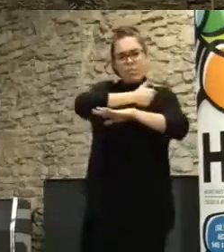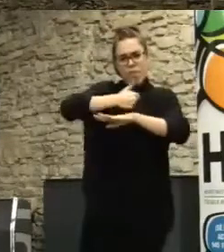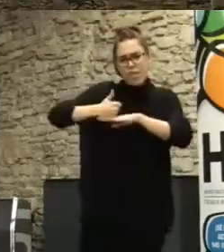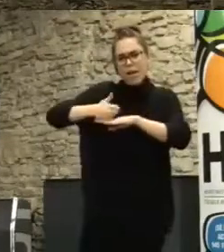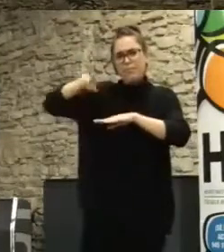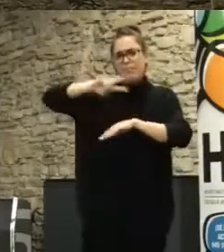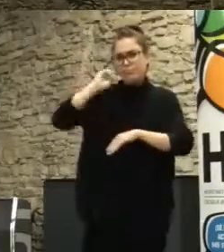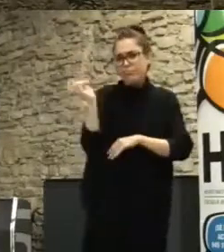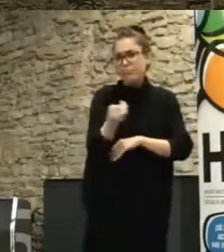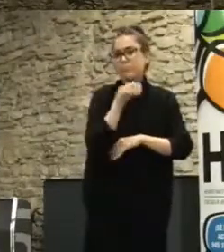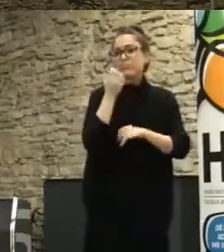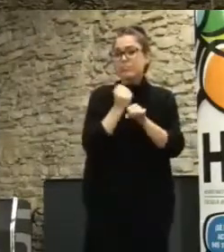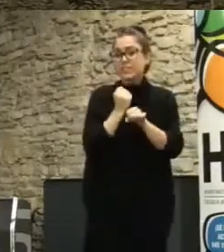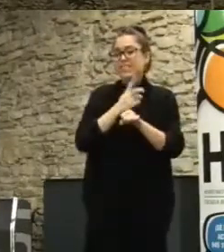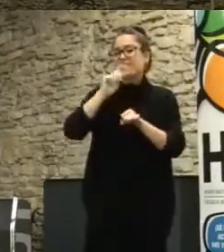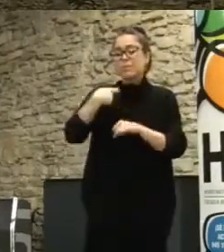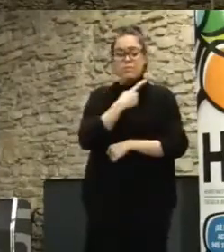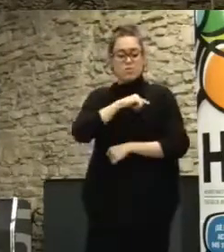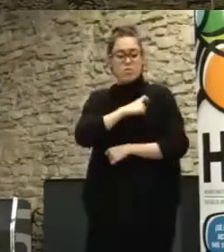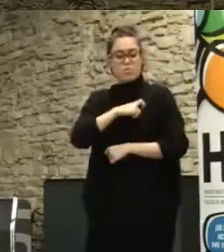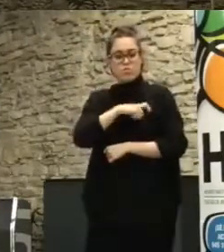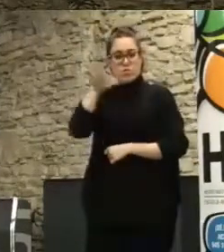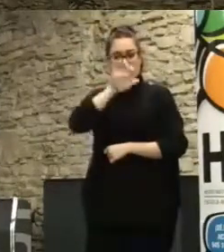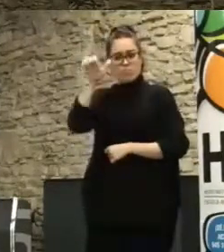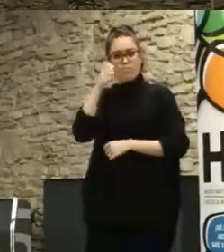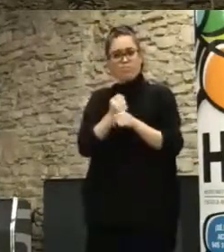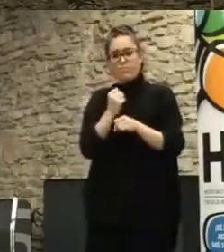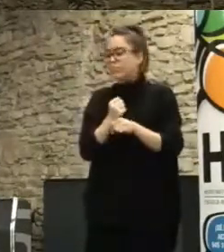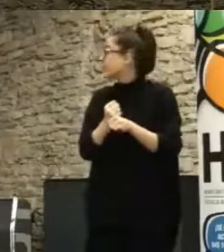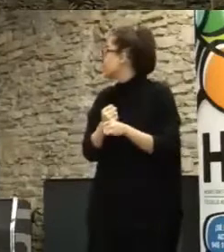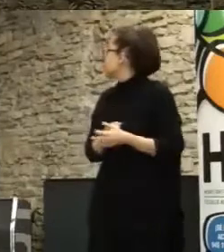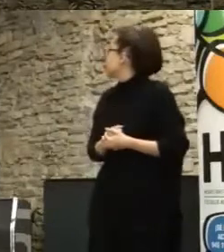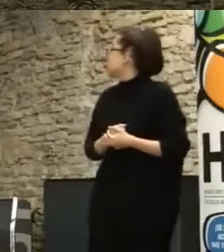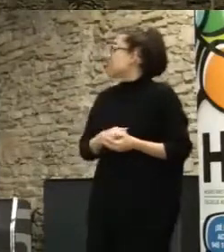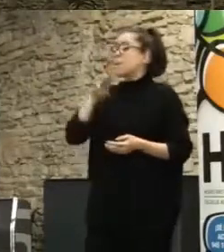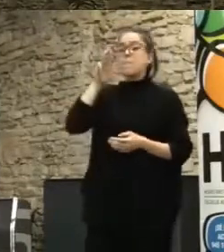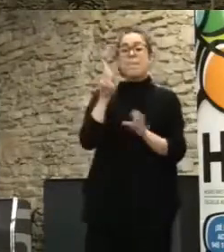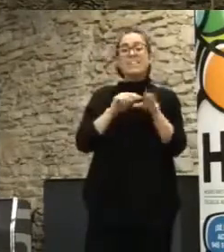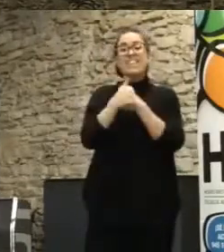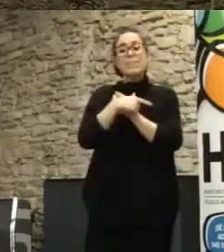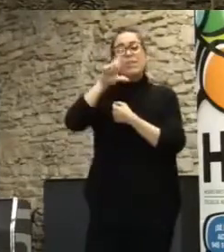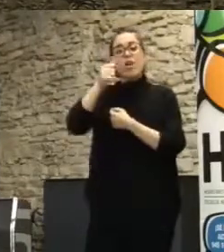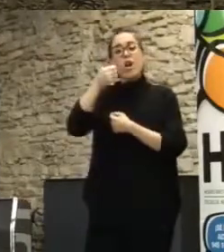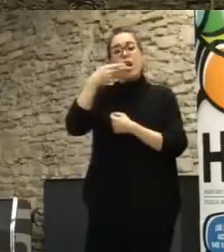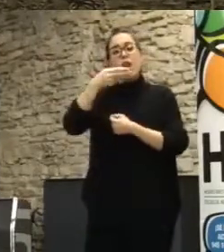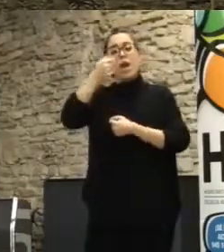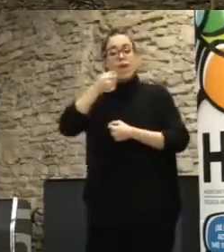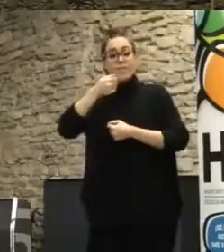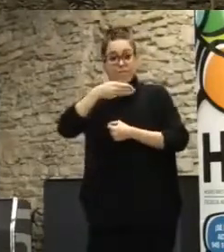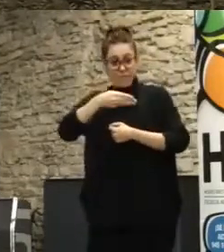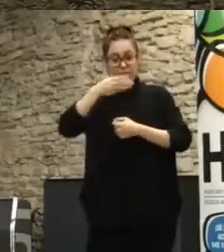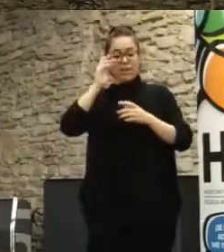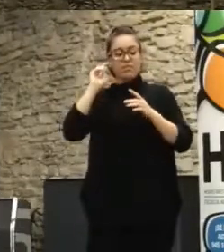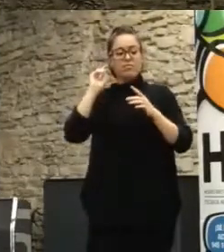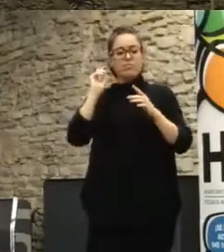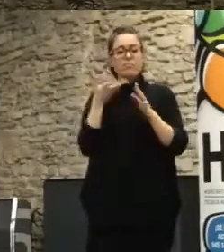y trabaja mucho con la Comisión Europea. Participalab es el gran laboratorio de participación que depende bastante